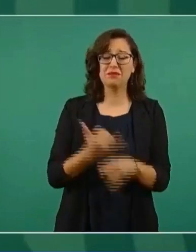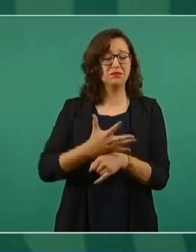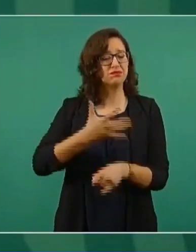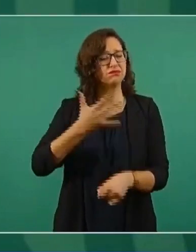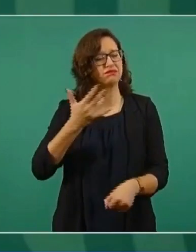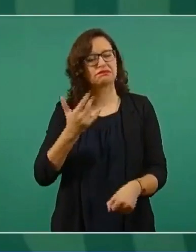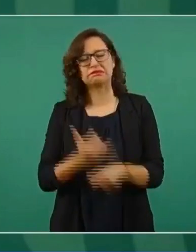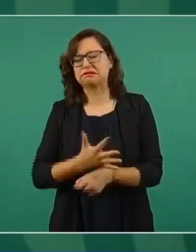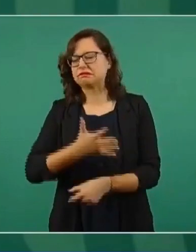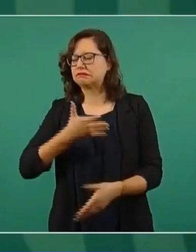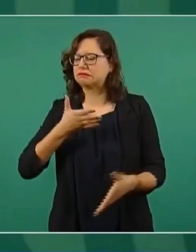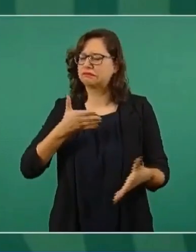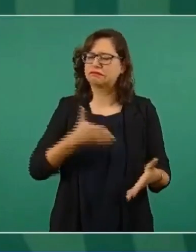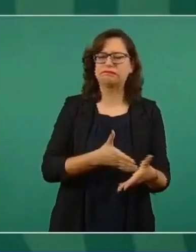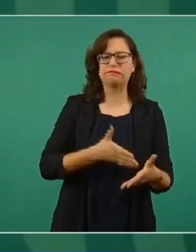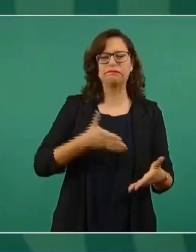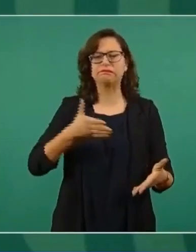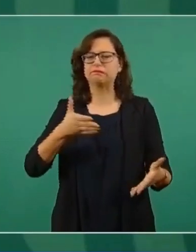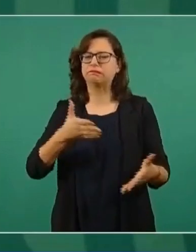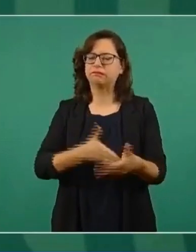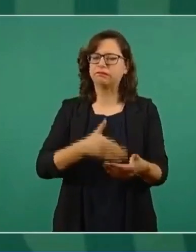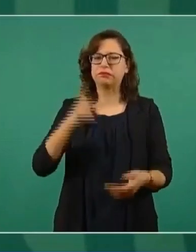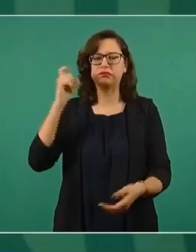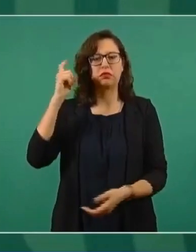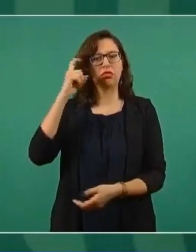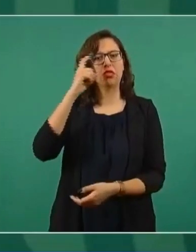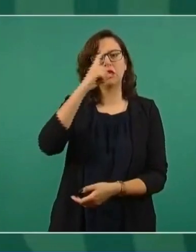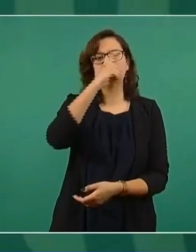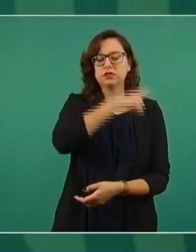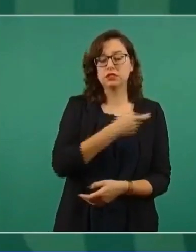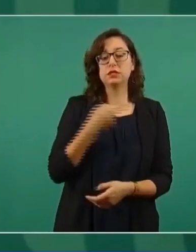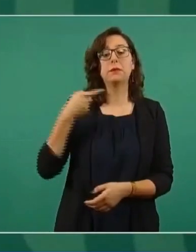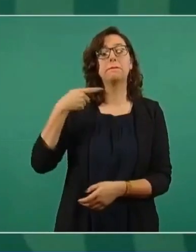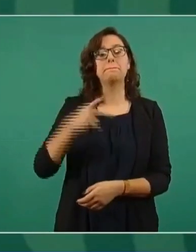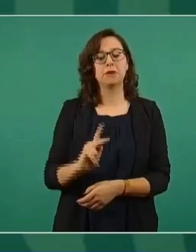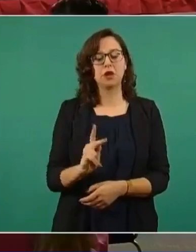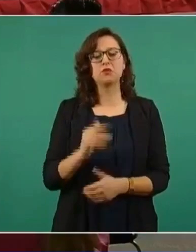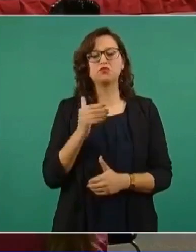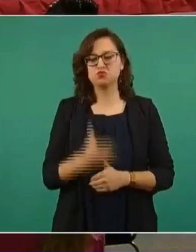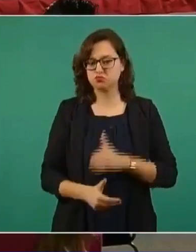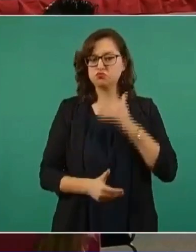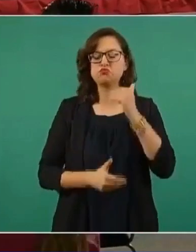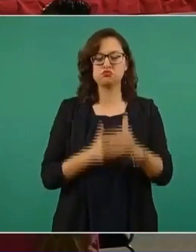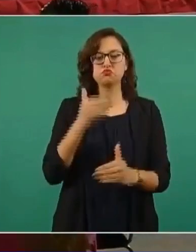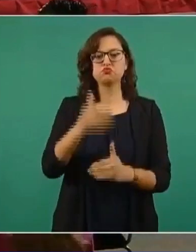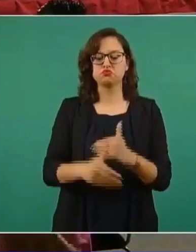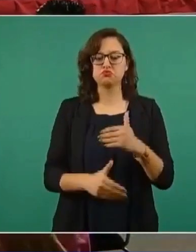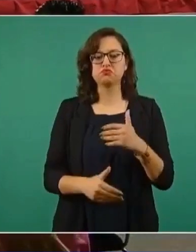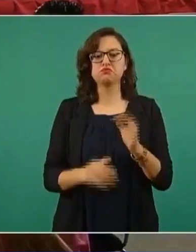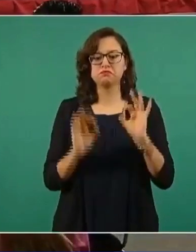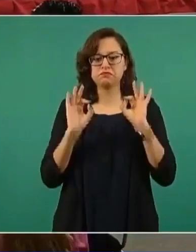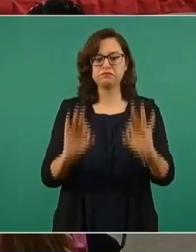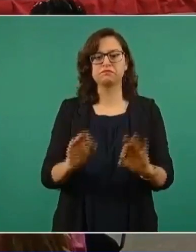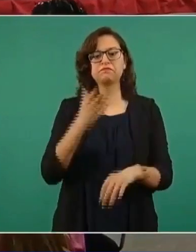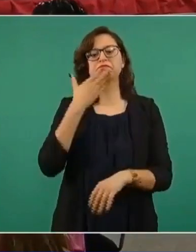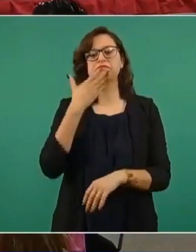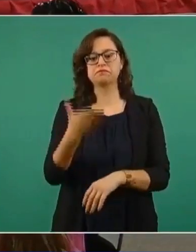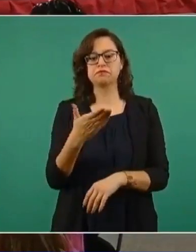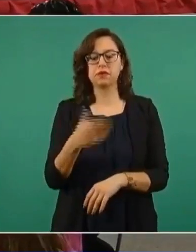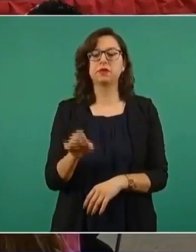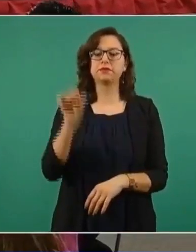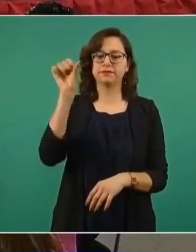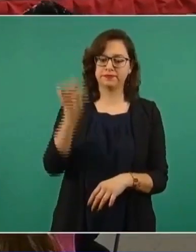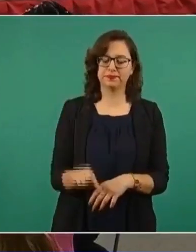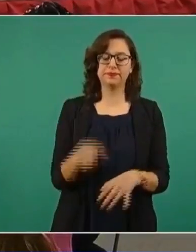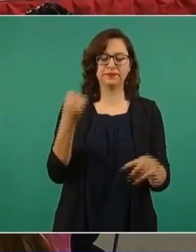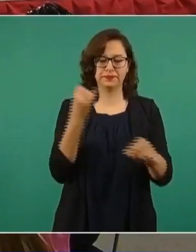pero considero que vamos bien y ese es el informe que hoy